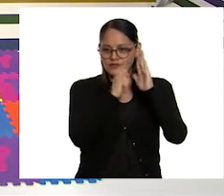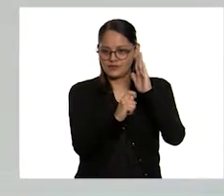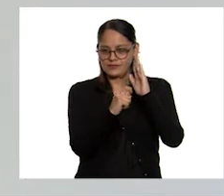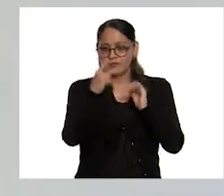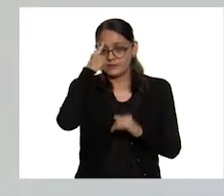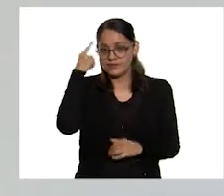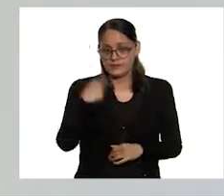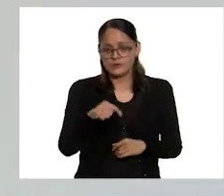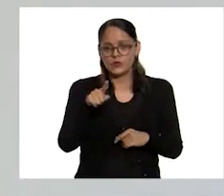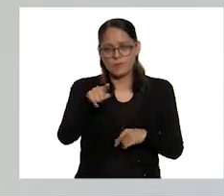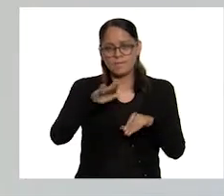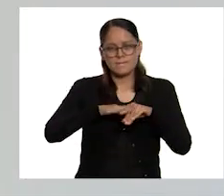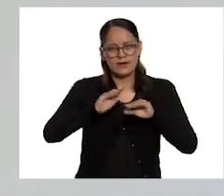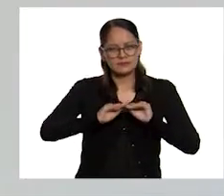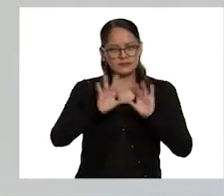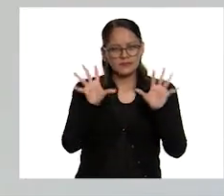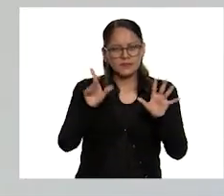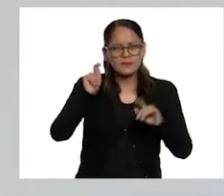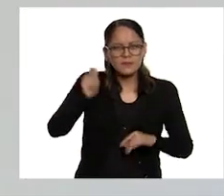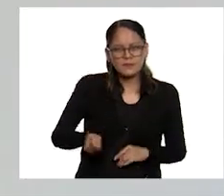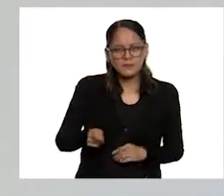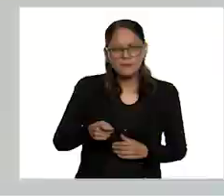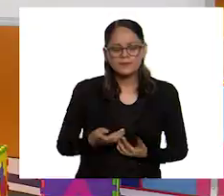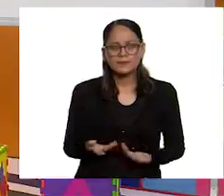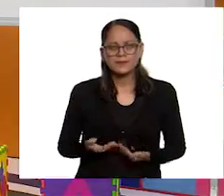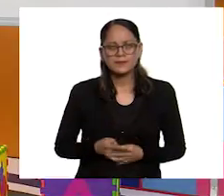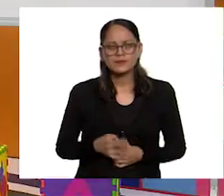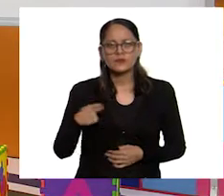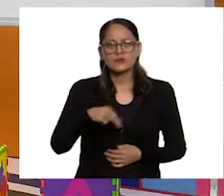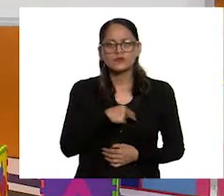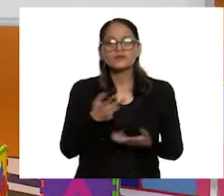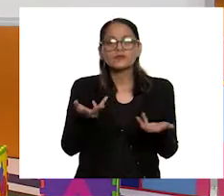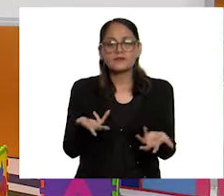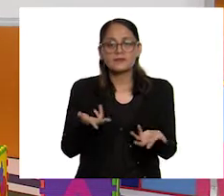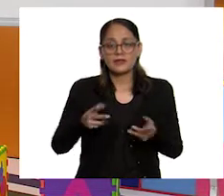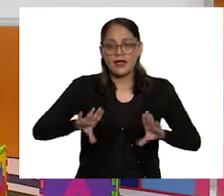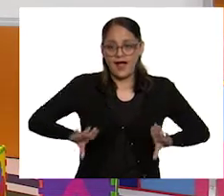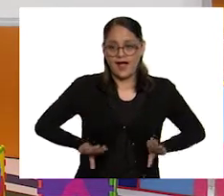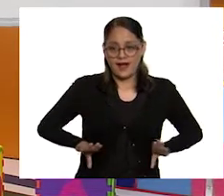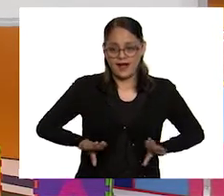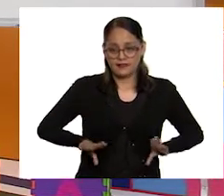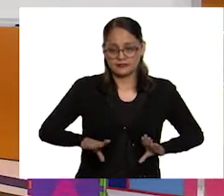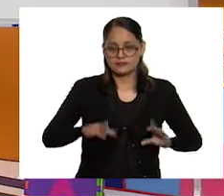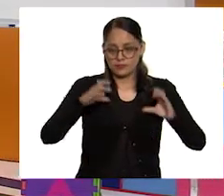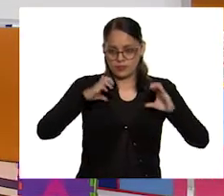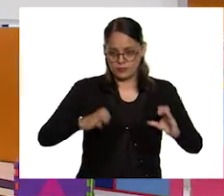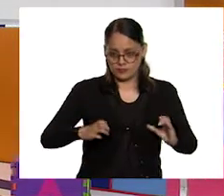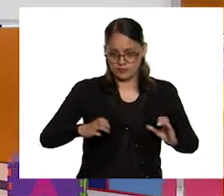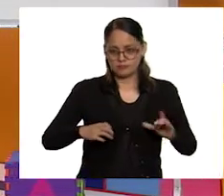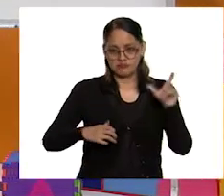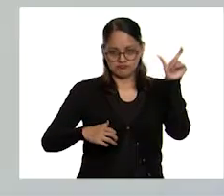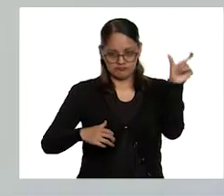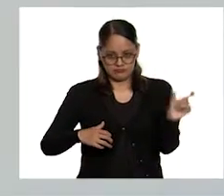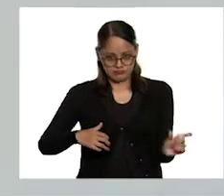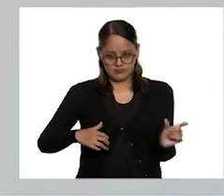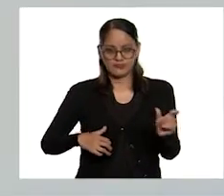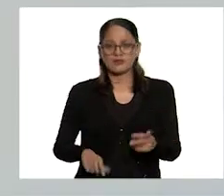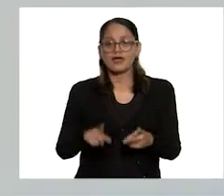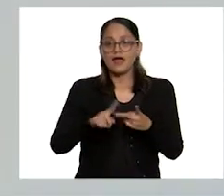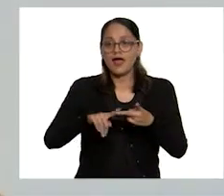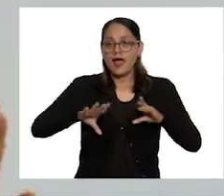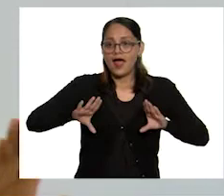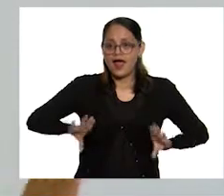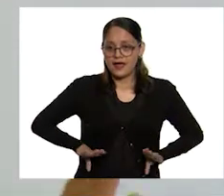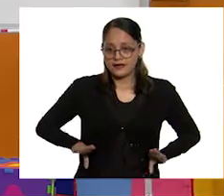Para tener más clara la descripción, vamos a tener características físicas, características de